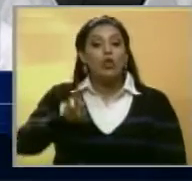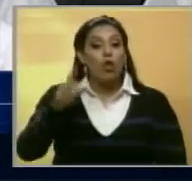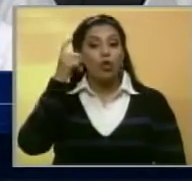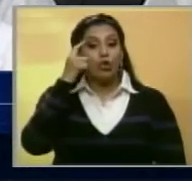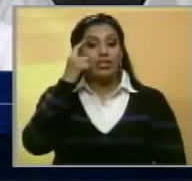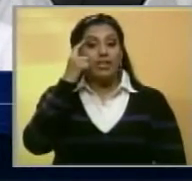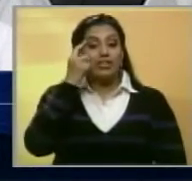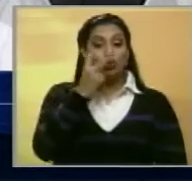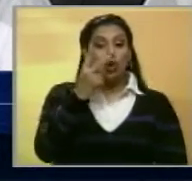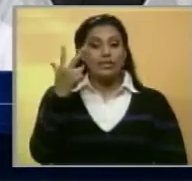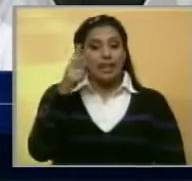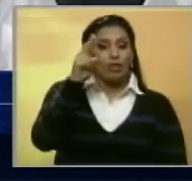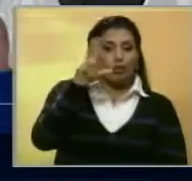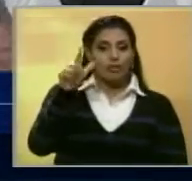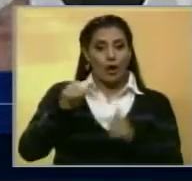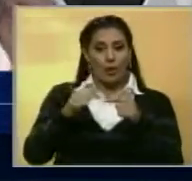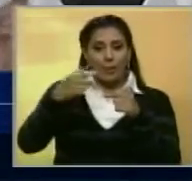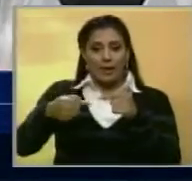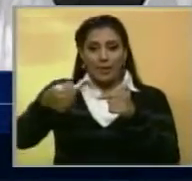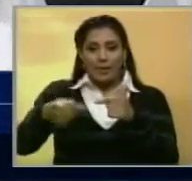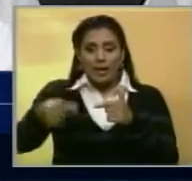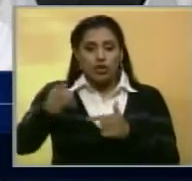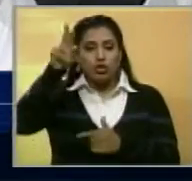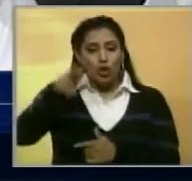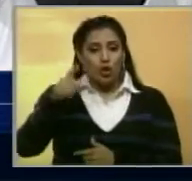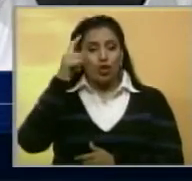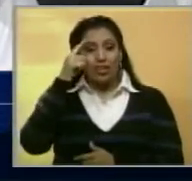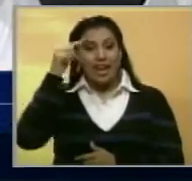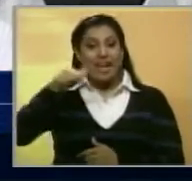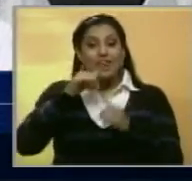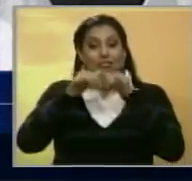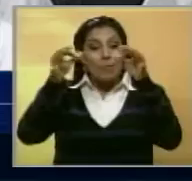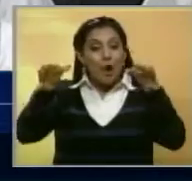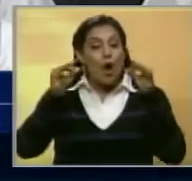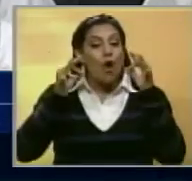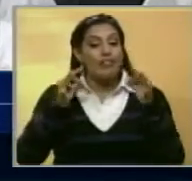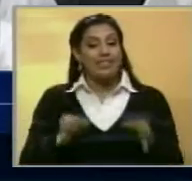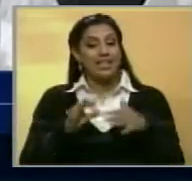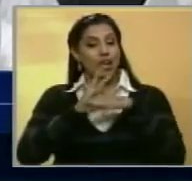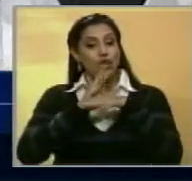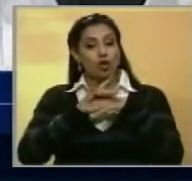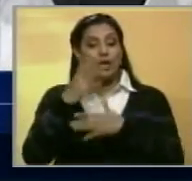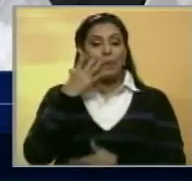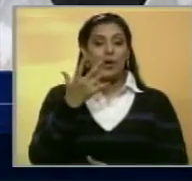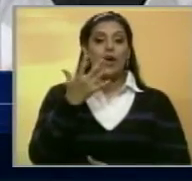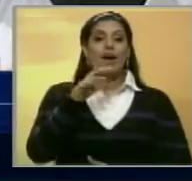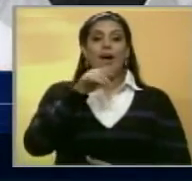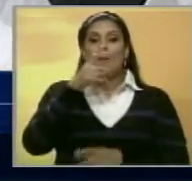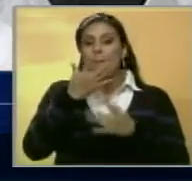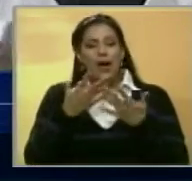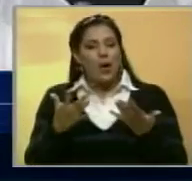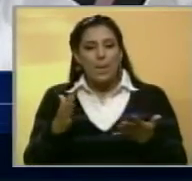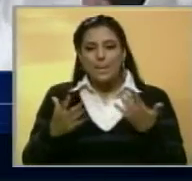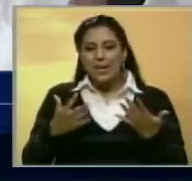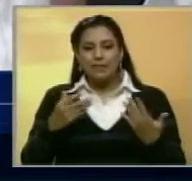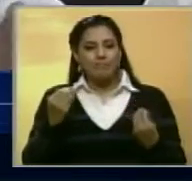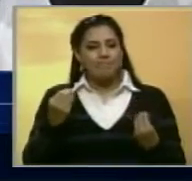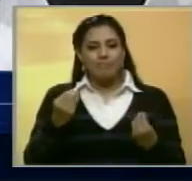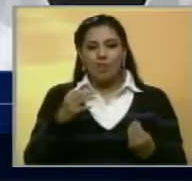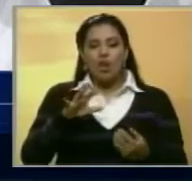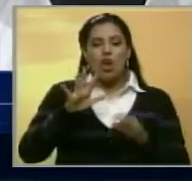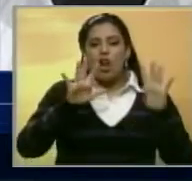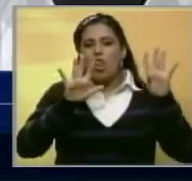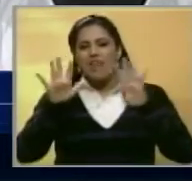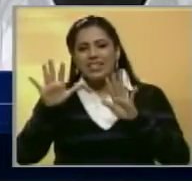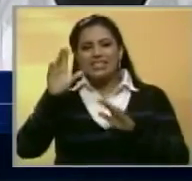denunciados por médicos del área metropolitana de Caracas. Es decir, que si son 300, estamos hablando de, bueno,